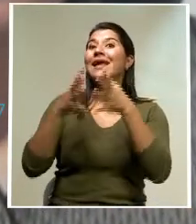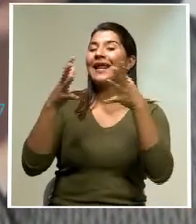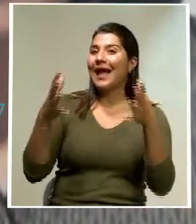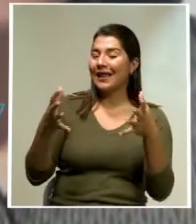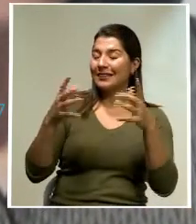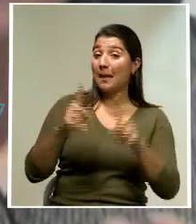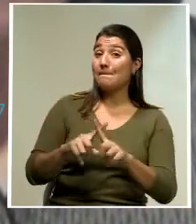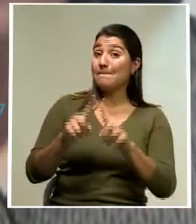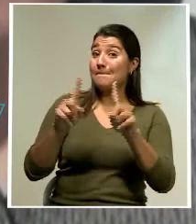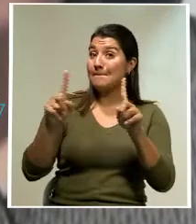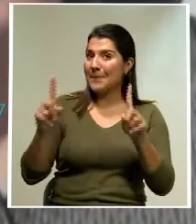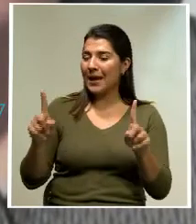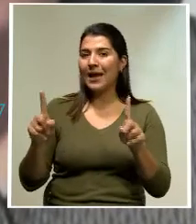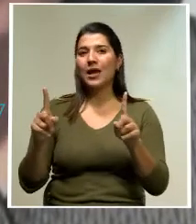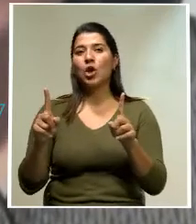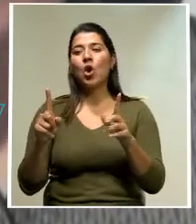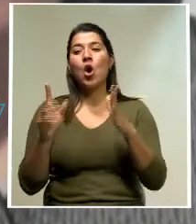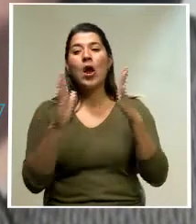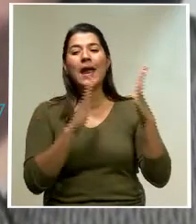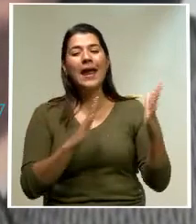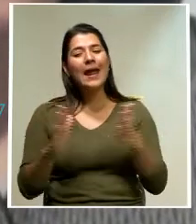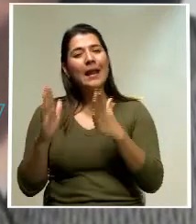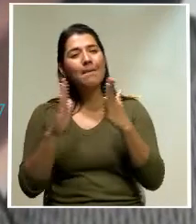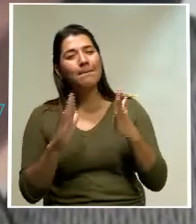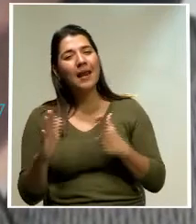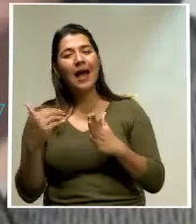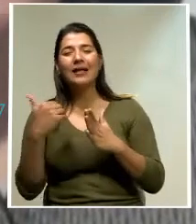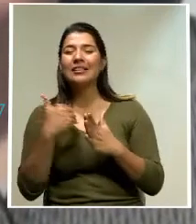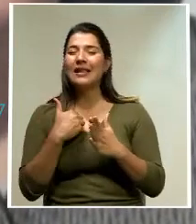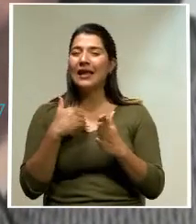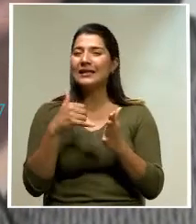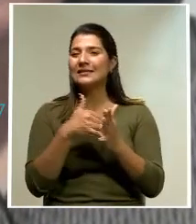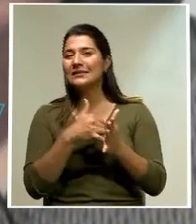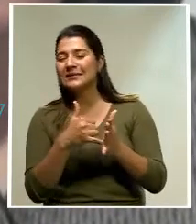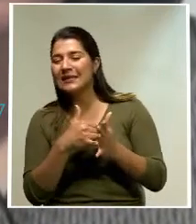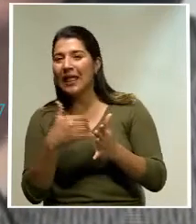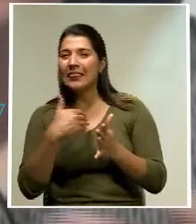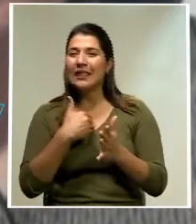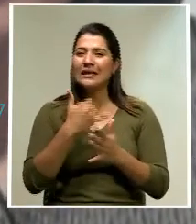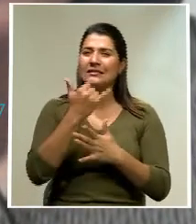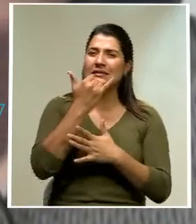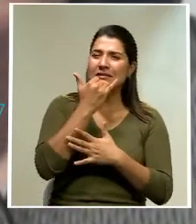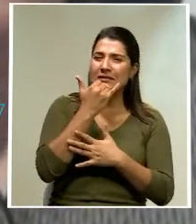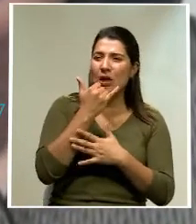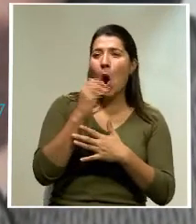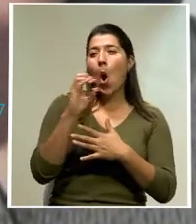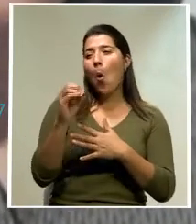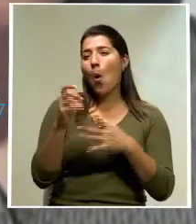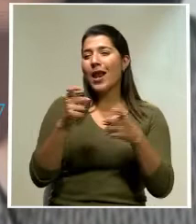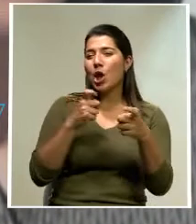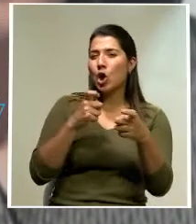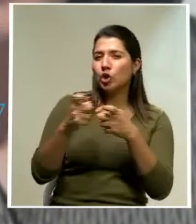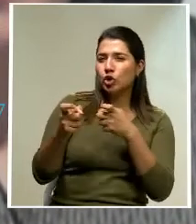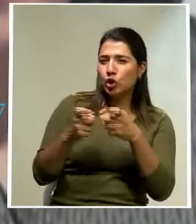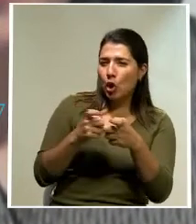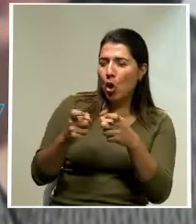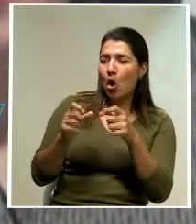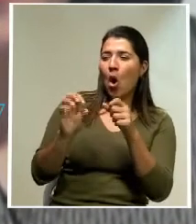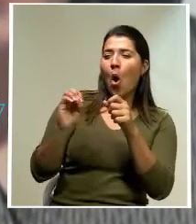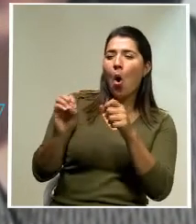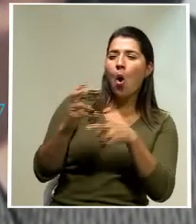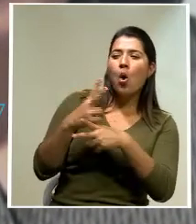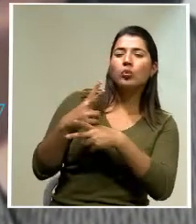en lo que es como la planificación y la gestión, el seguimiento y el control de los mismos, se empiezan a